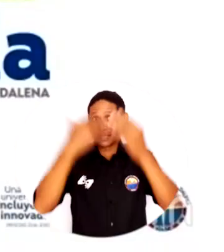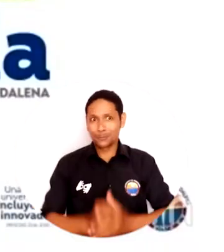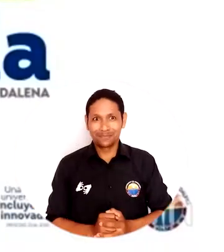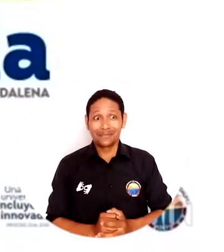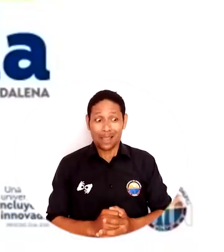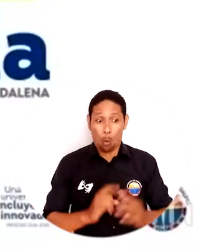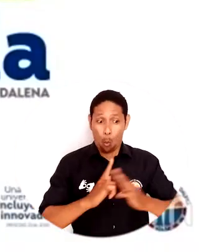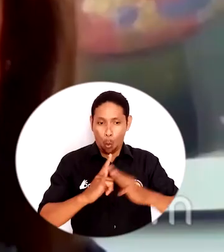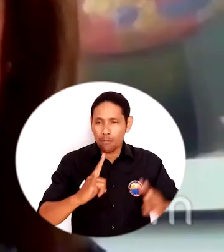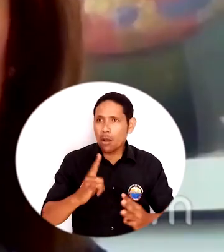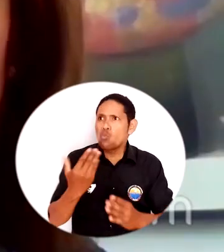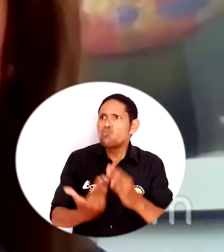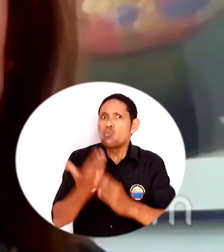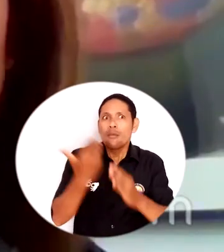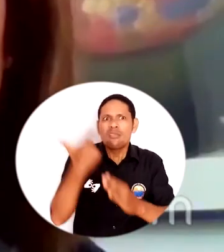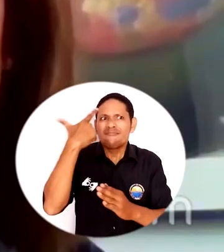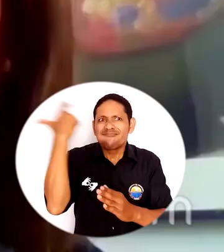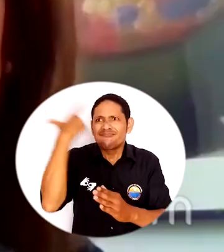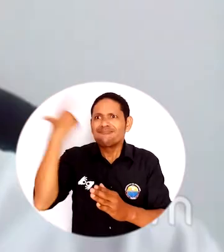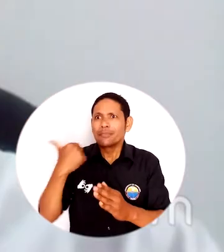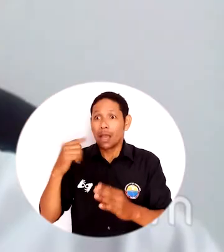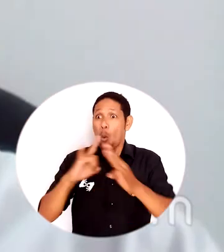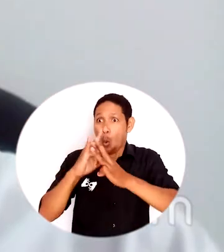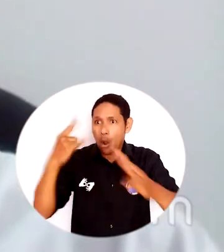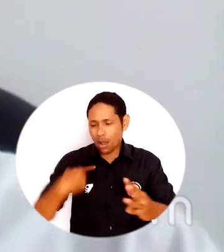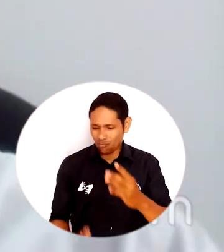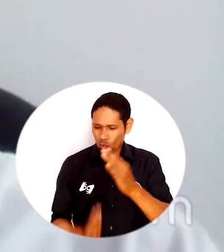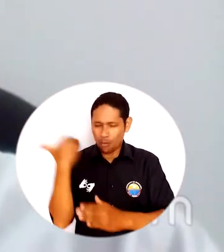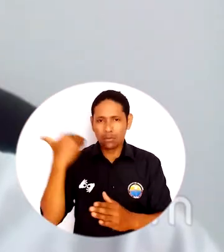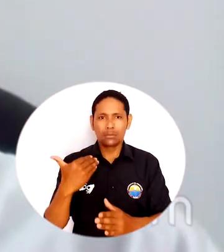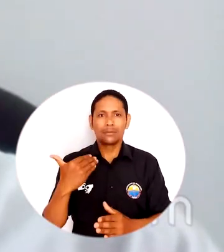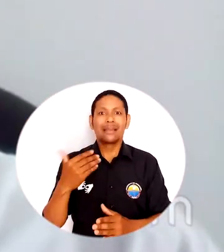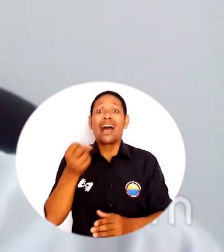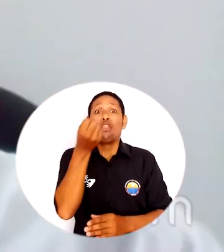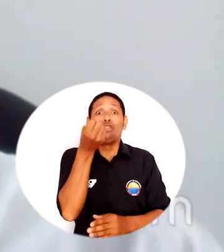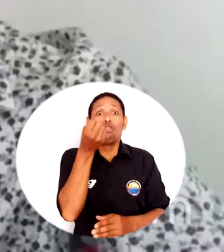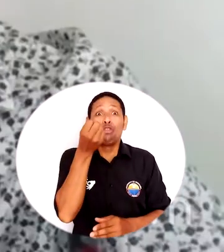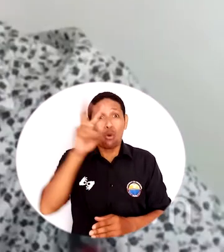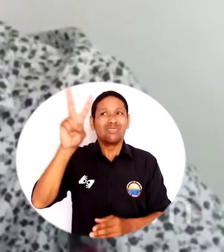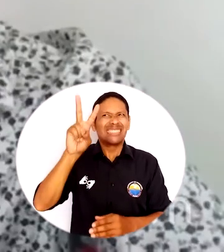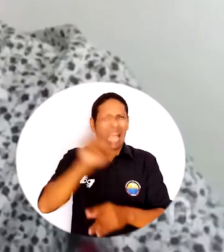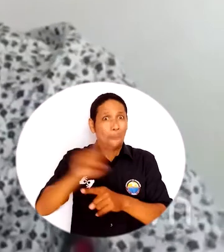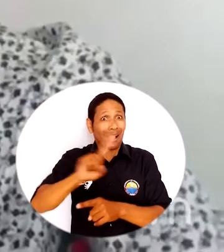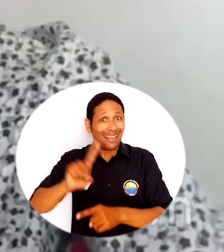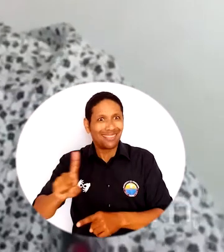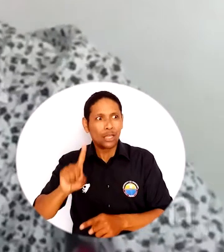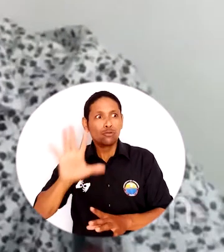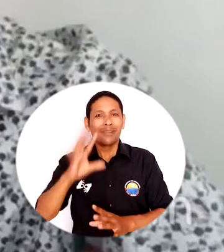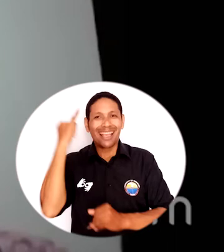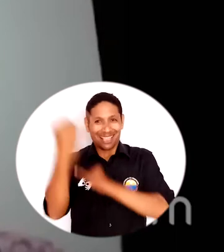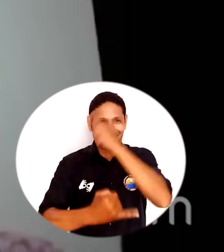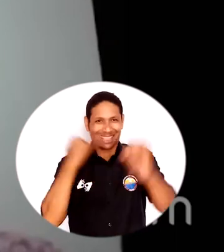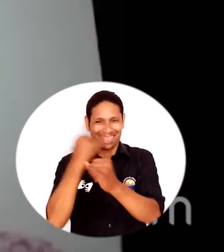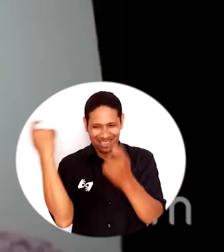una institución que continúa adaptando sus procesos a los retos que se presentan en la pandemia, la Universidad del Magdalena desarrolló su décimo